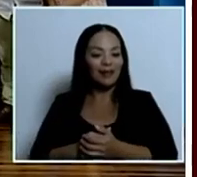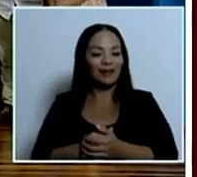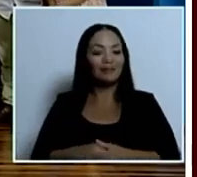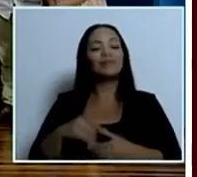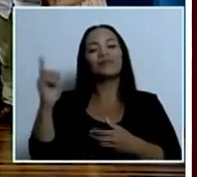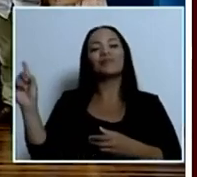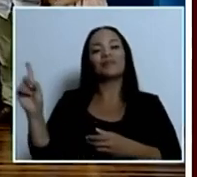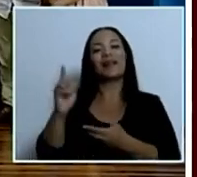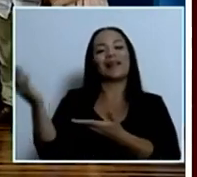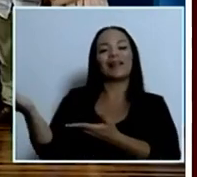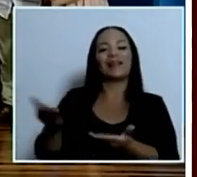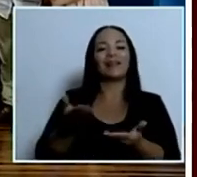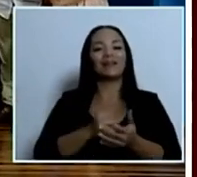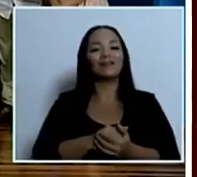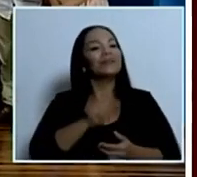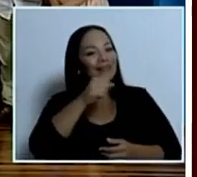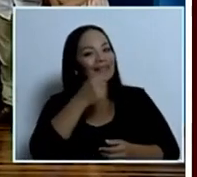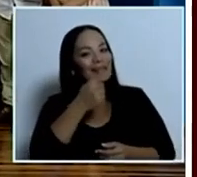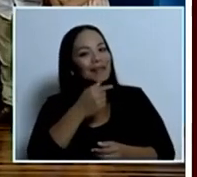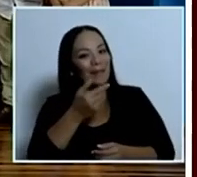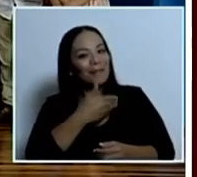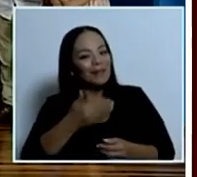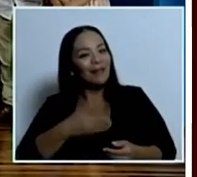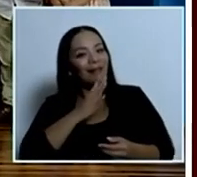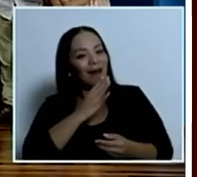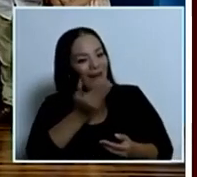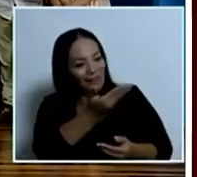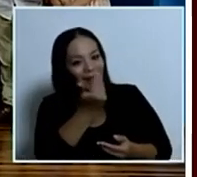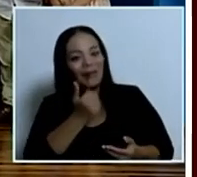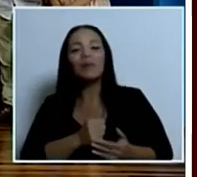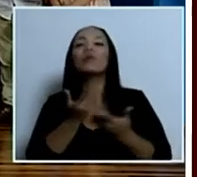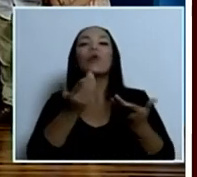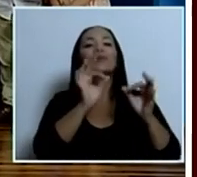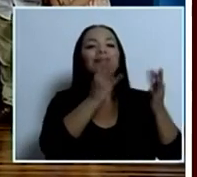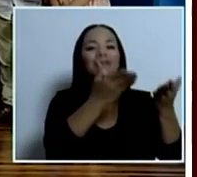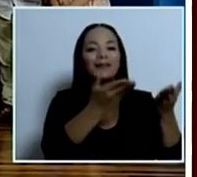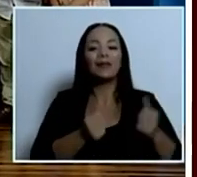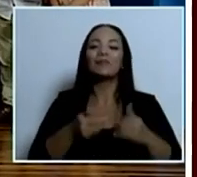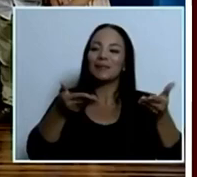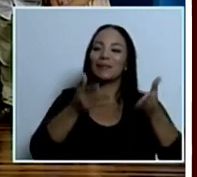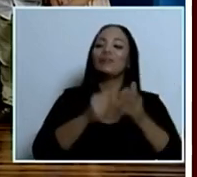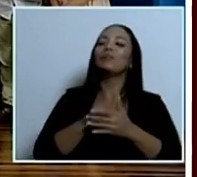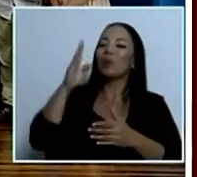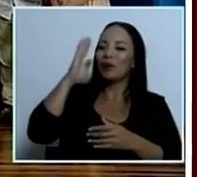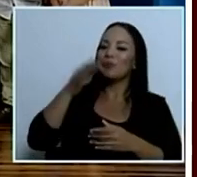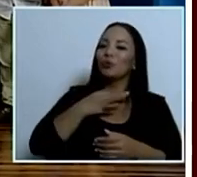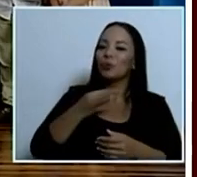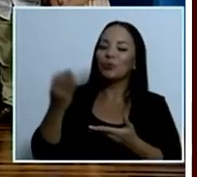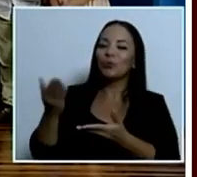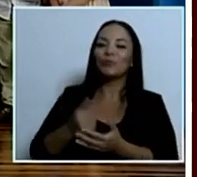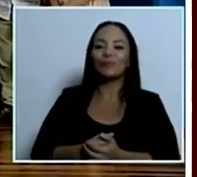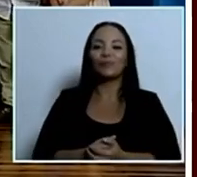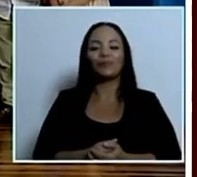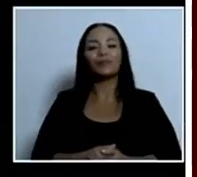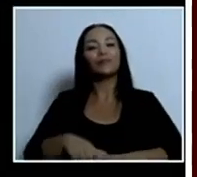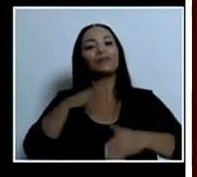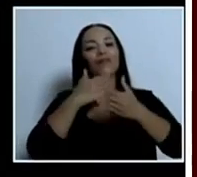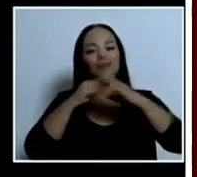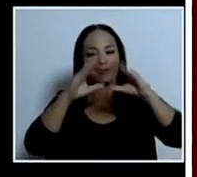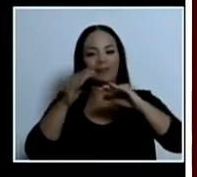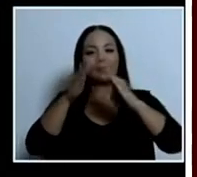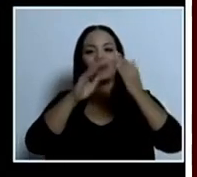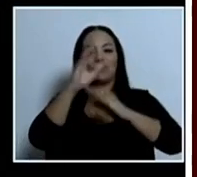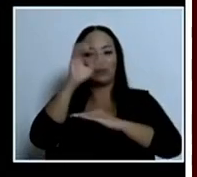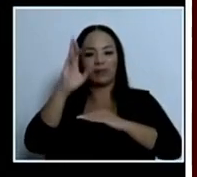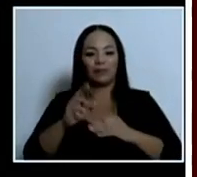Adelante, Johnny. Que ellos hablen. ¿Cómo está, amigo? Preséntese. Está mucho gusto. Buenas tardes al pueblo de Costa